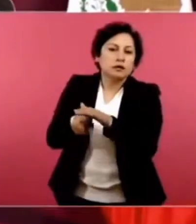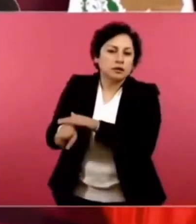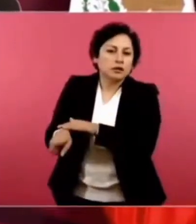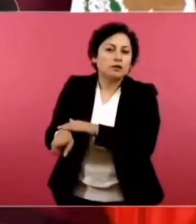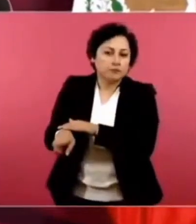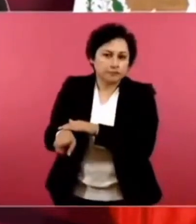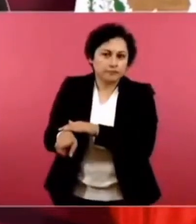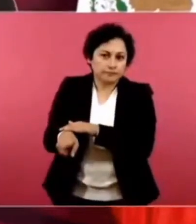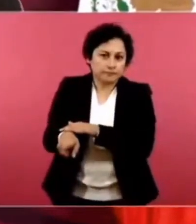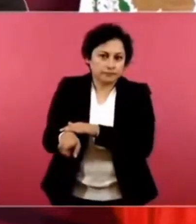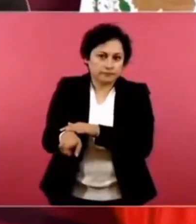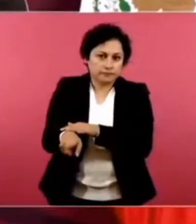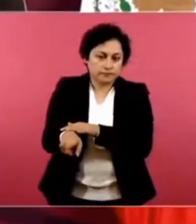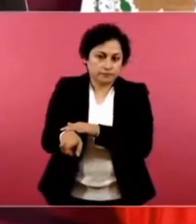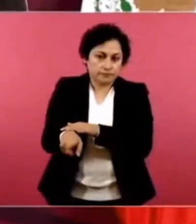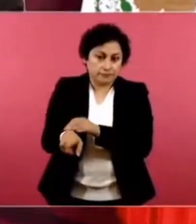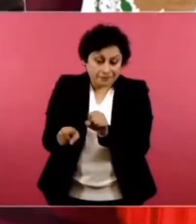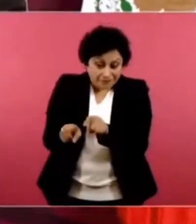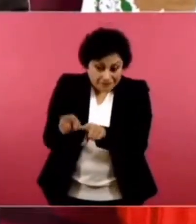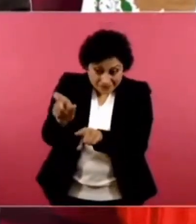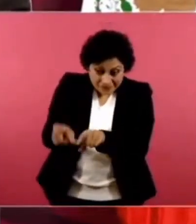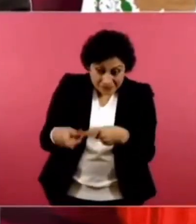de los que ahora están en la oposición